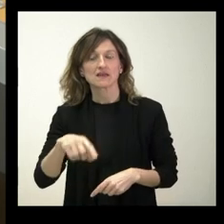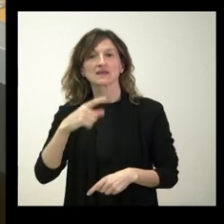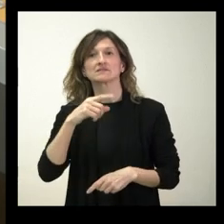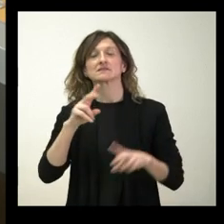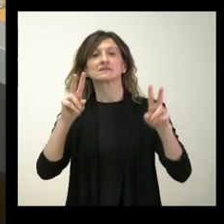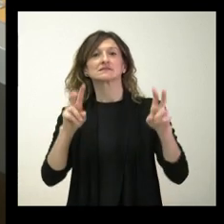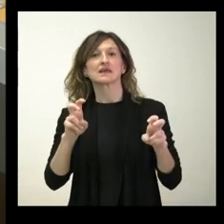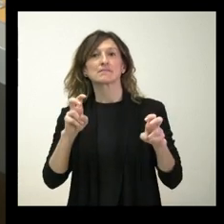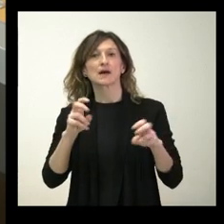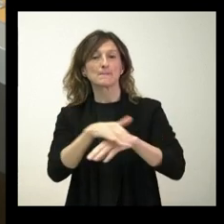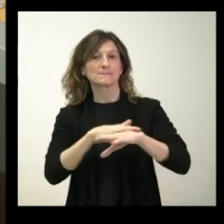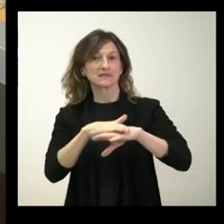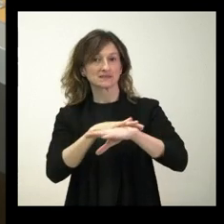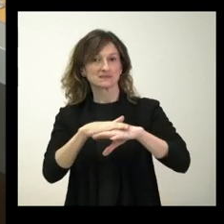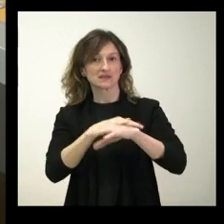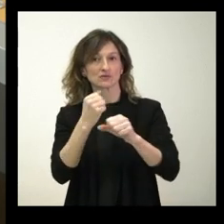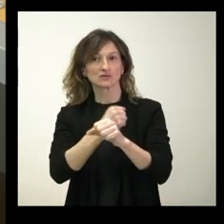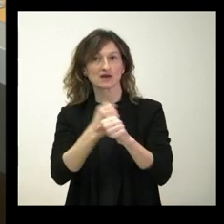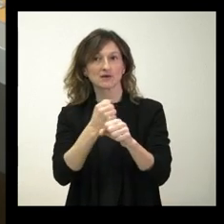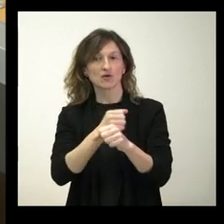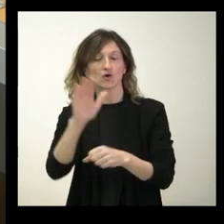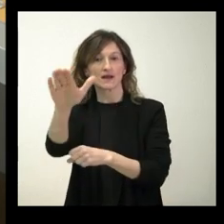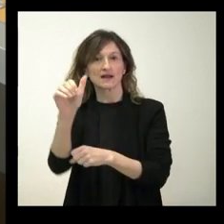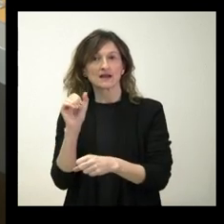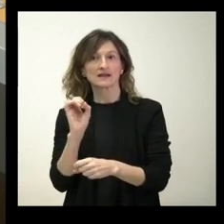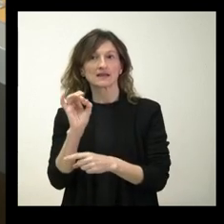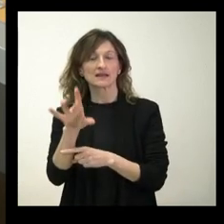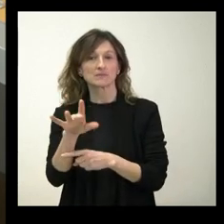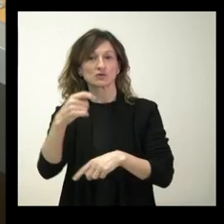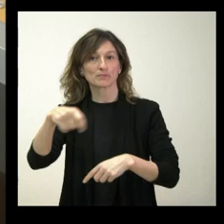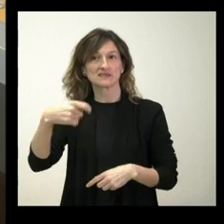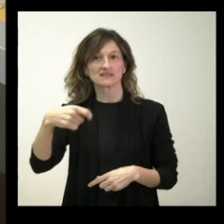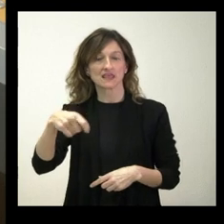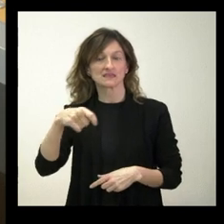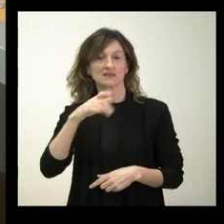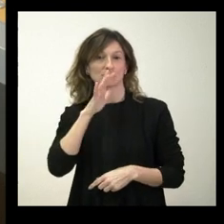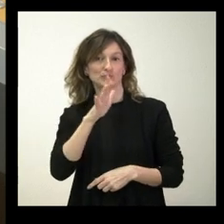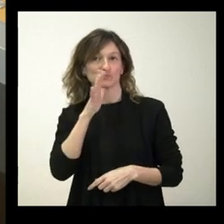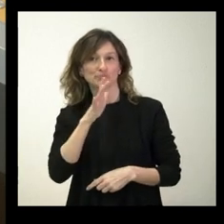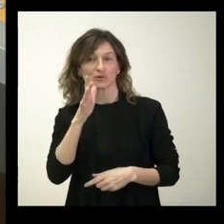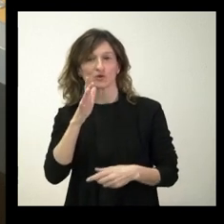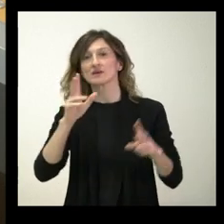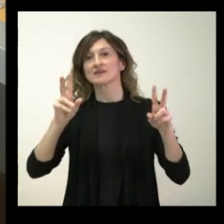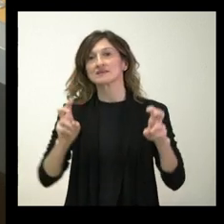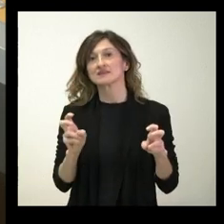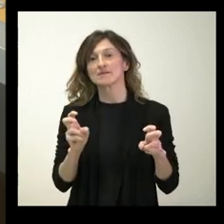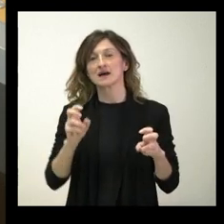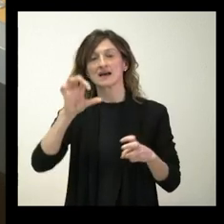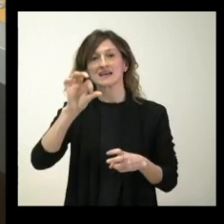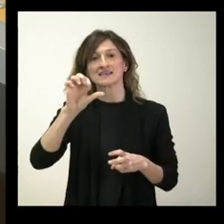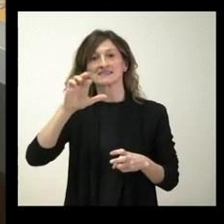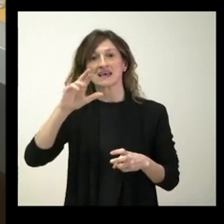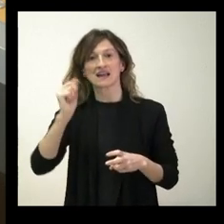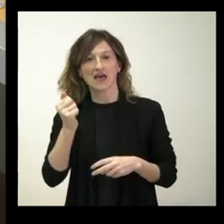que ha enviado el Ministerio de Trabajo al presidente por la supresión del SERLA, bueno, por la